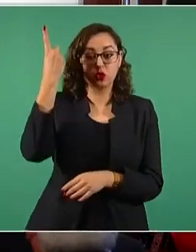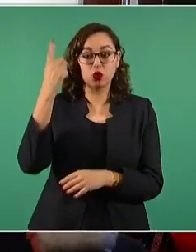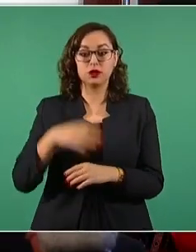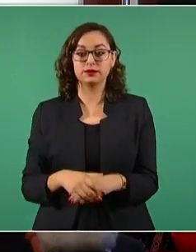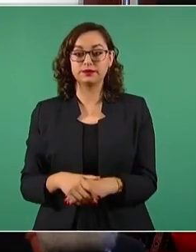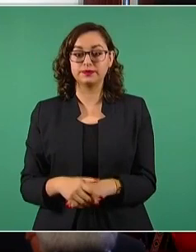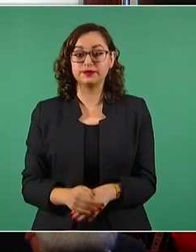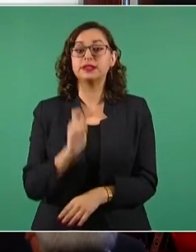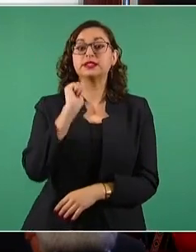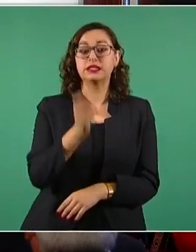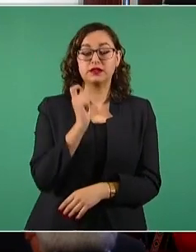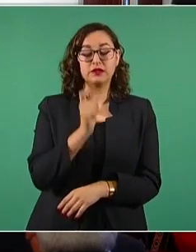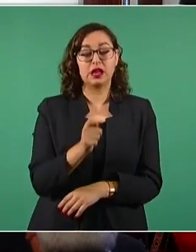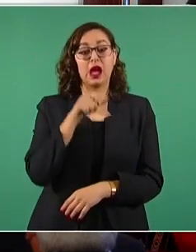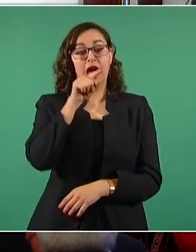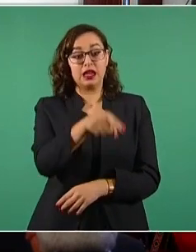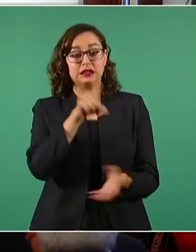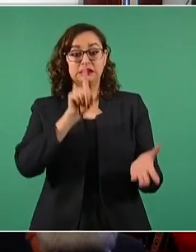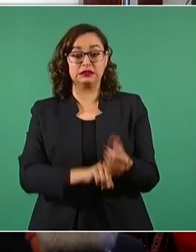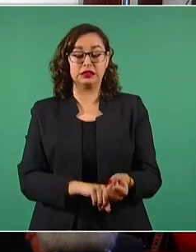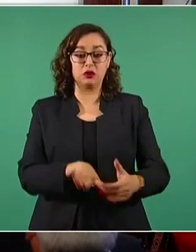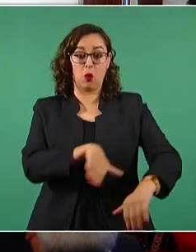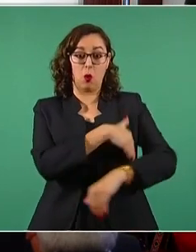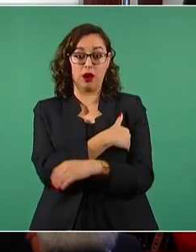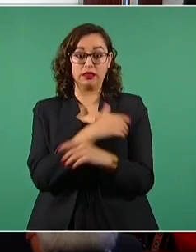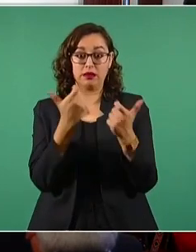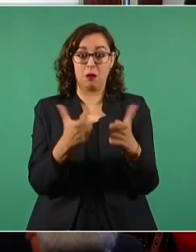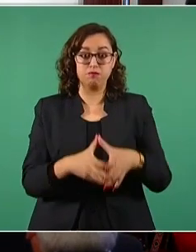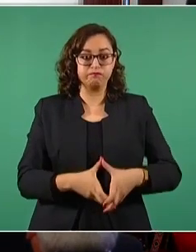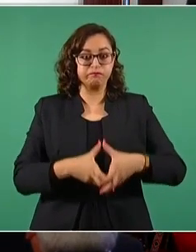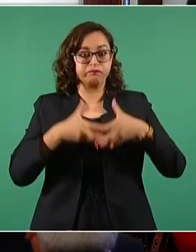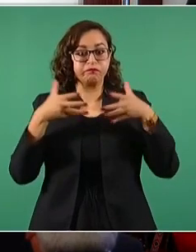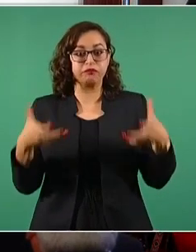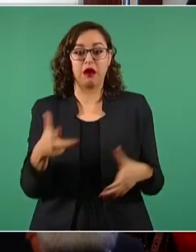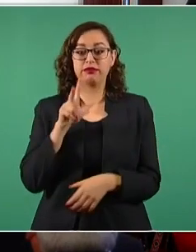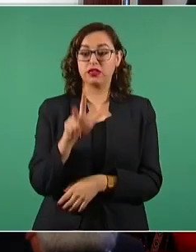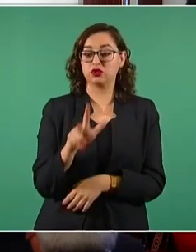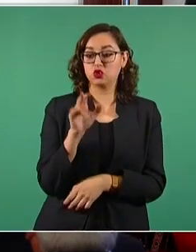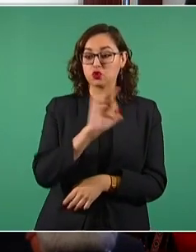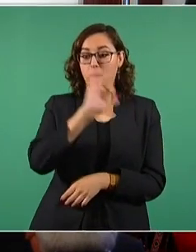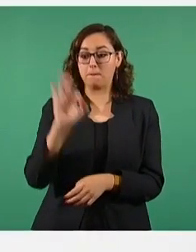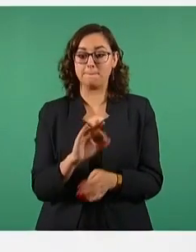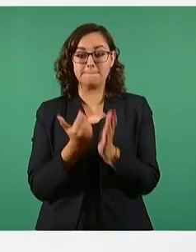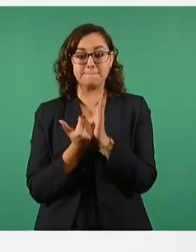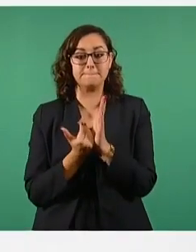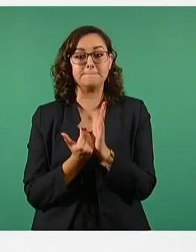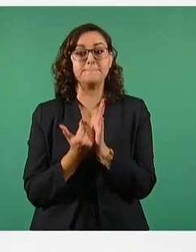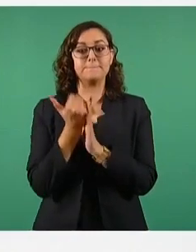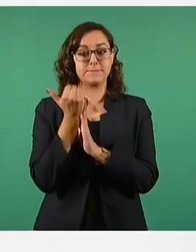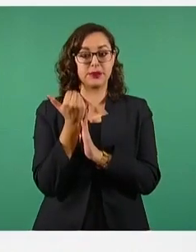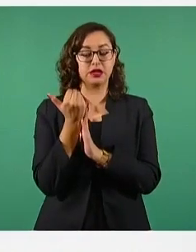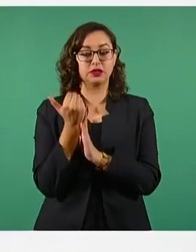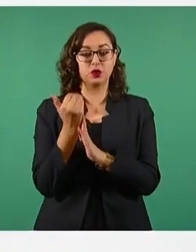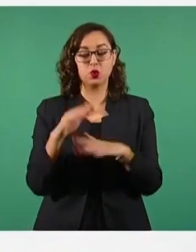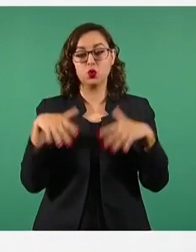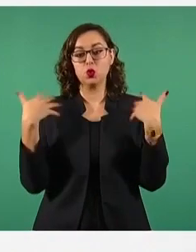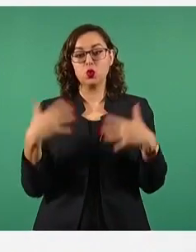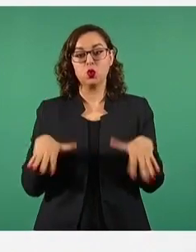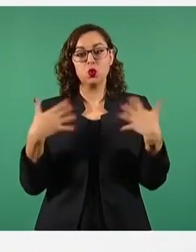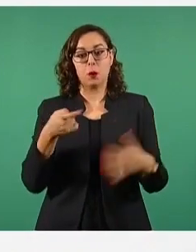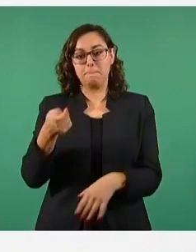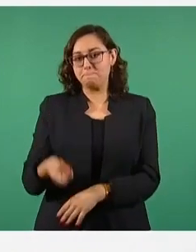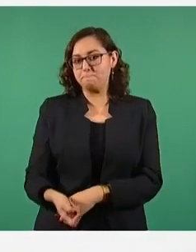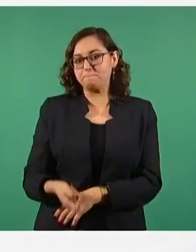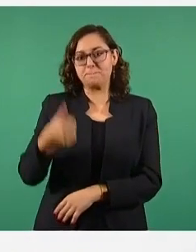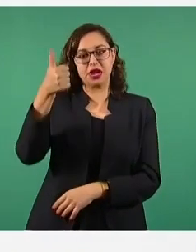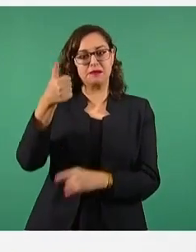lo que significa un aumento del 18 por ciento, un máximo histórico,